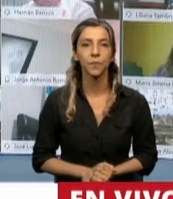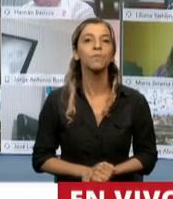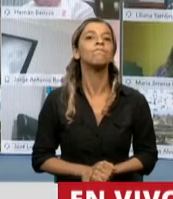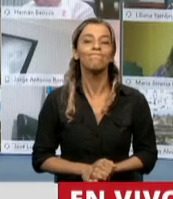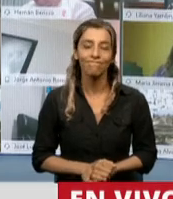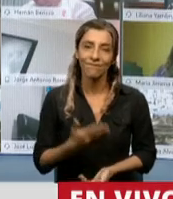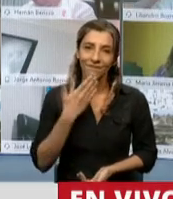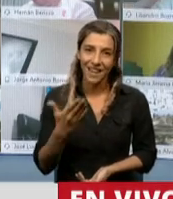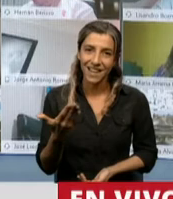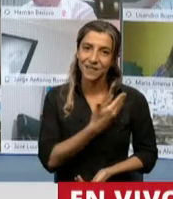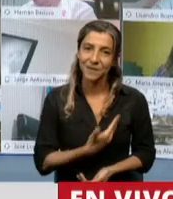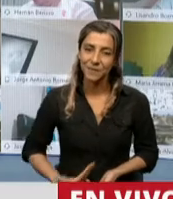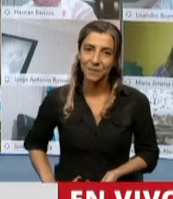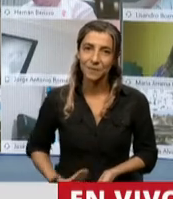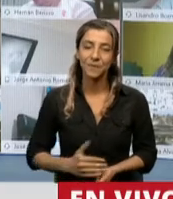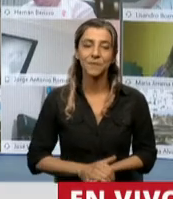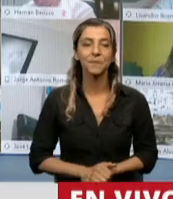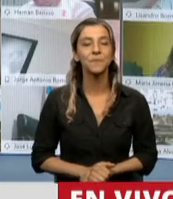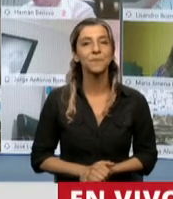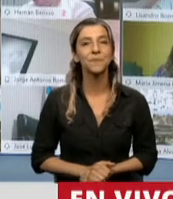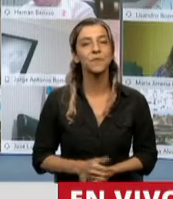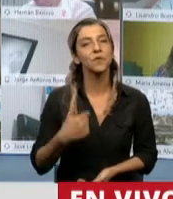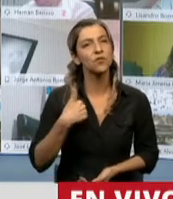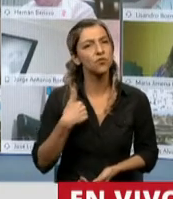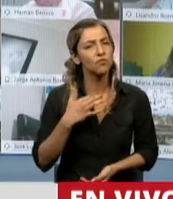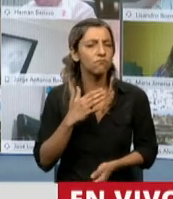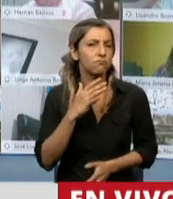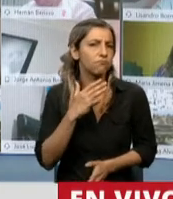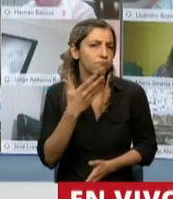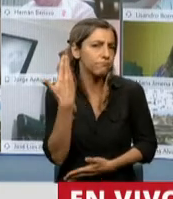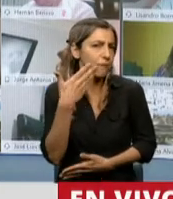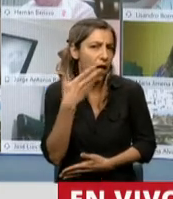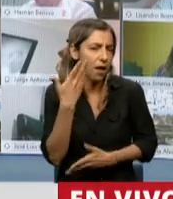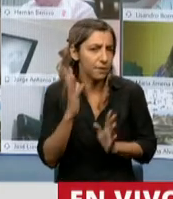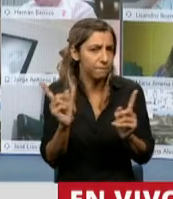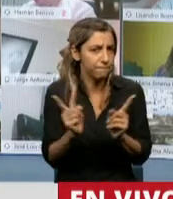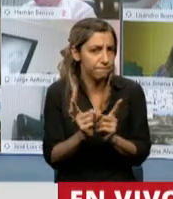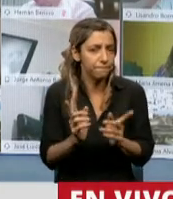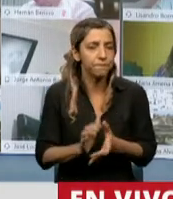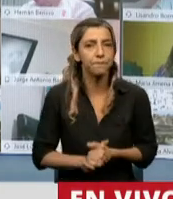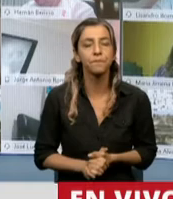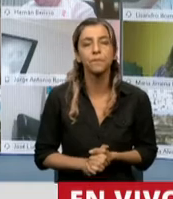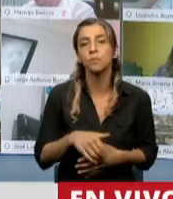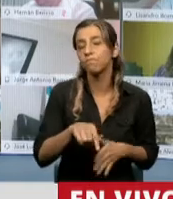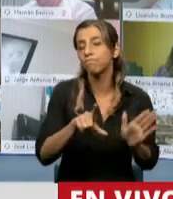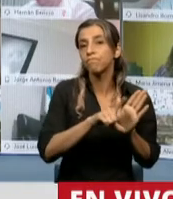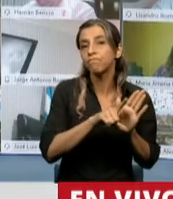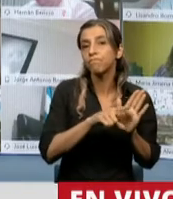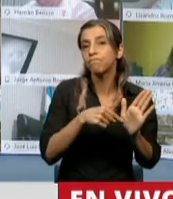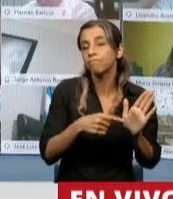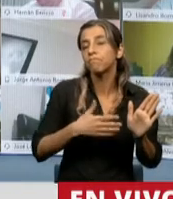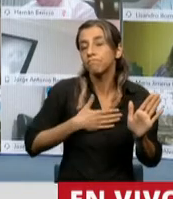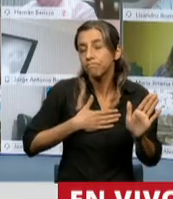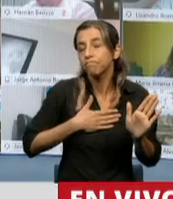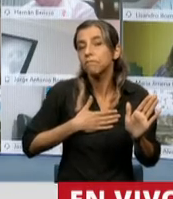Gracias, señor presidente. Voy a ser muy breve, porque esta es una ley muy importante,